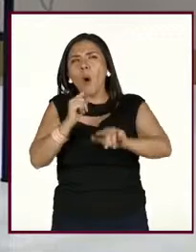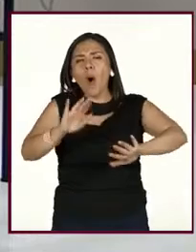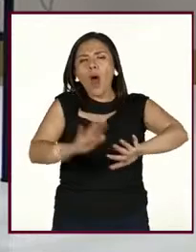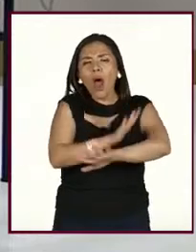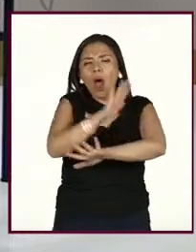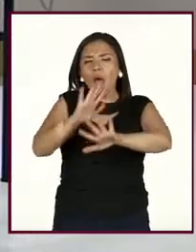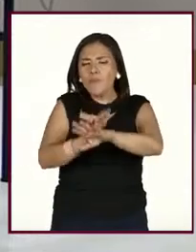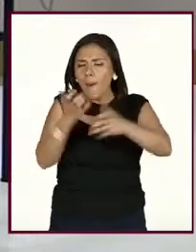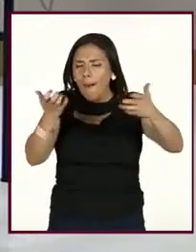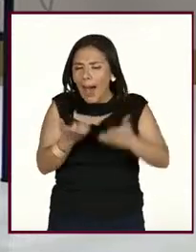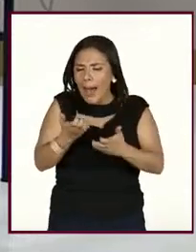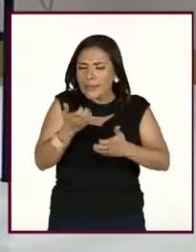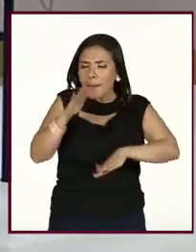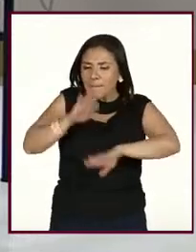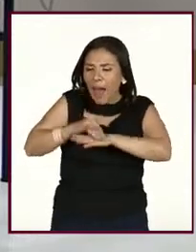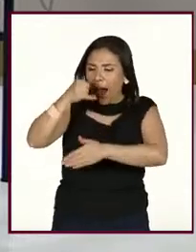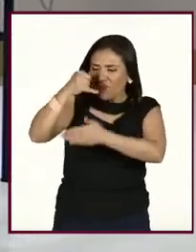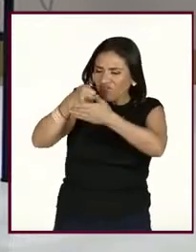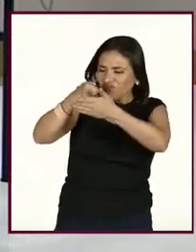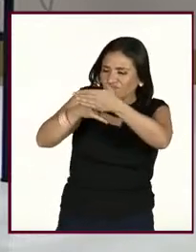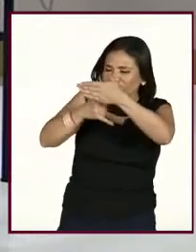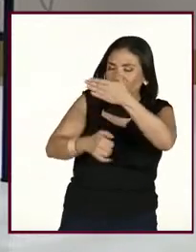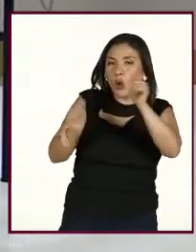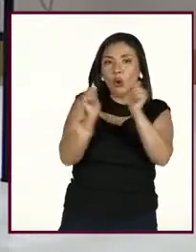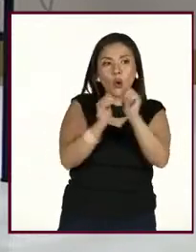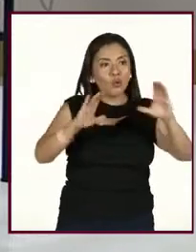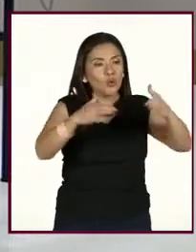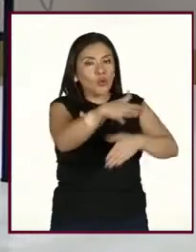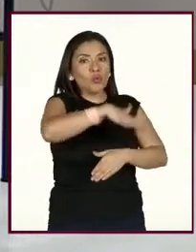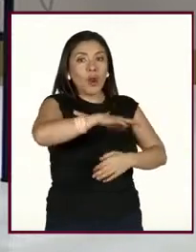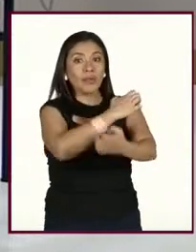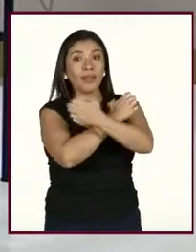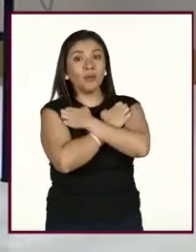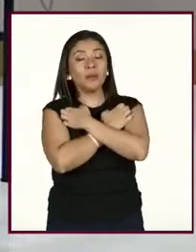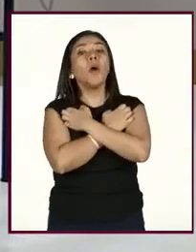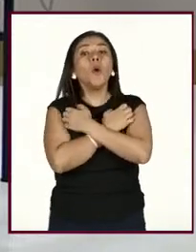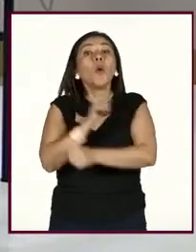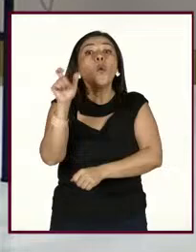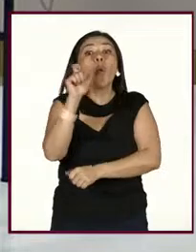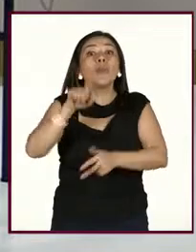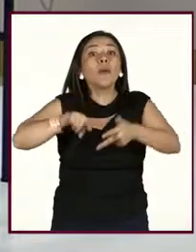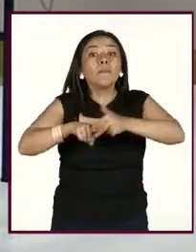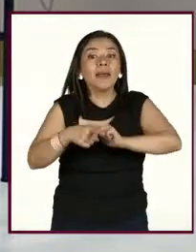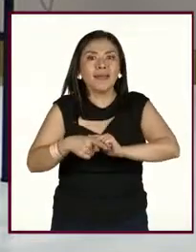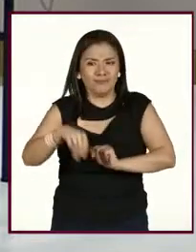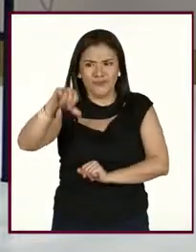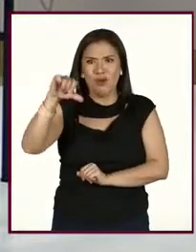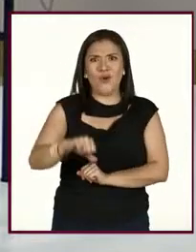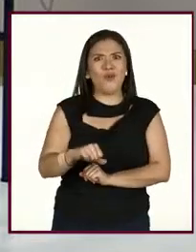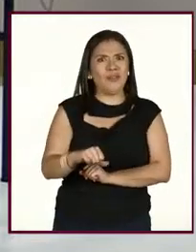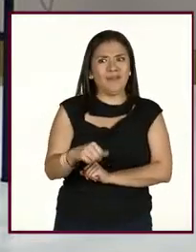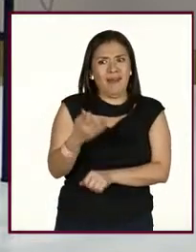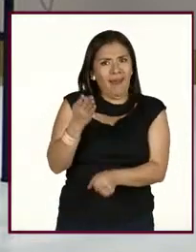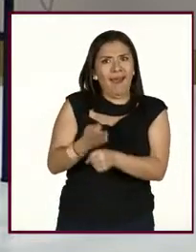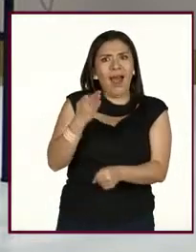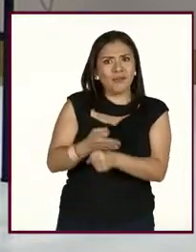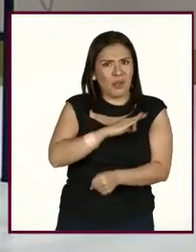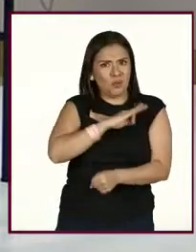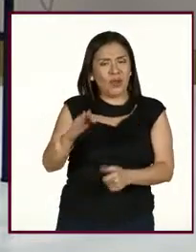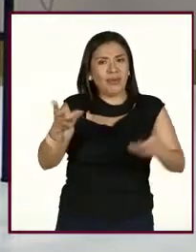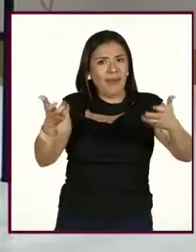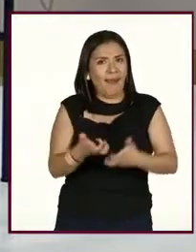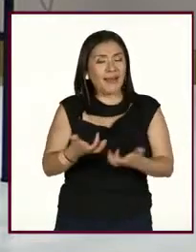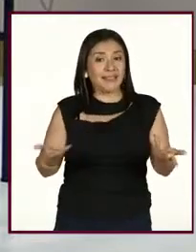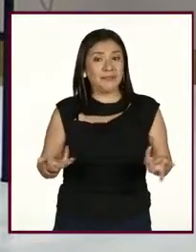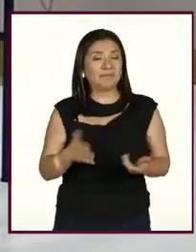y que vamos a poder ampliarlo con la comunidad educativa, pues el mejor momento para comenzar es ya mismo. Ya, a partir de ya.